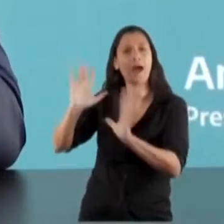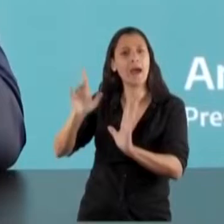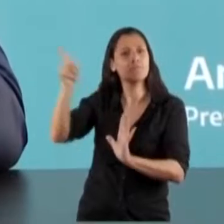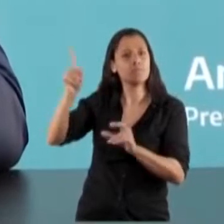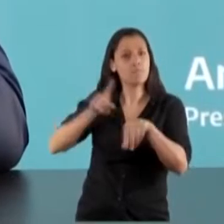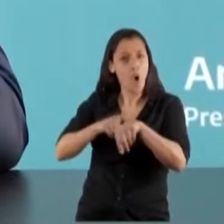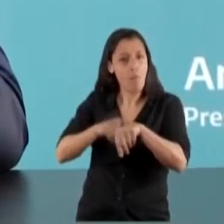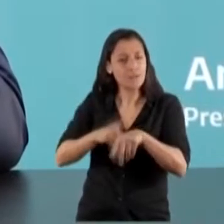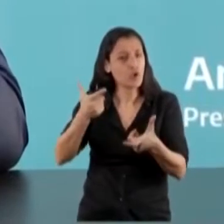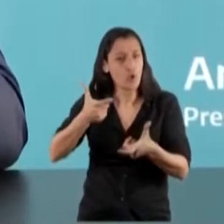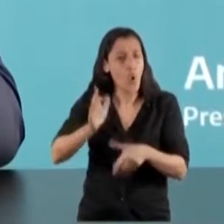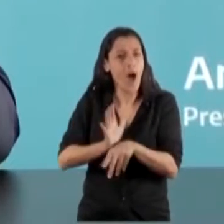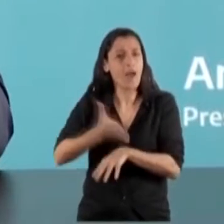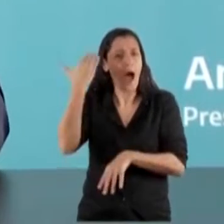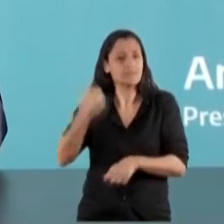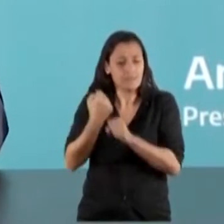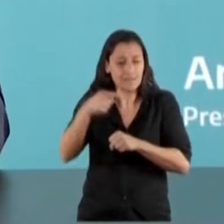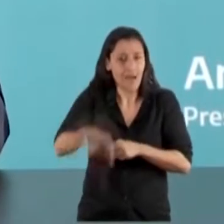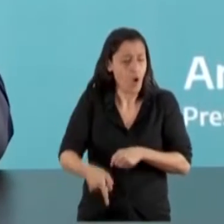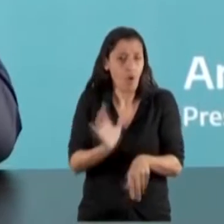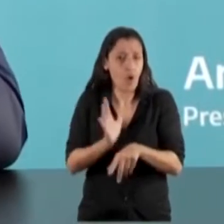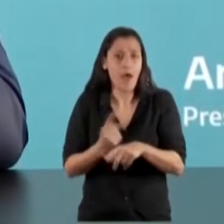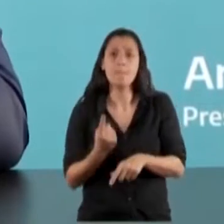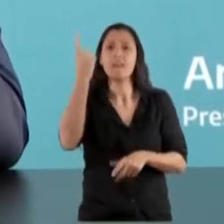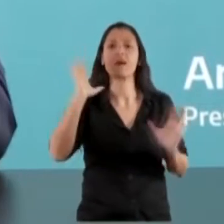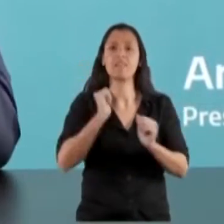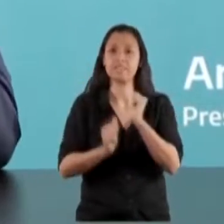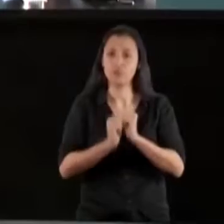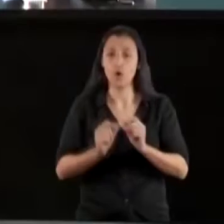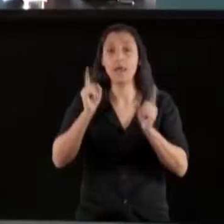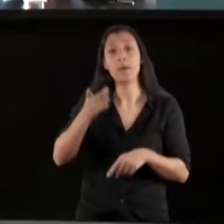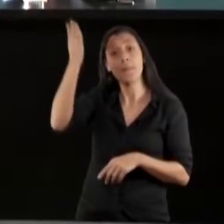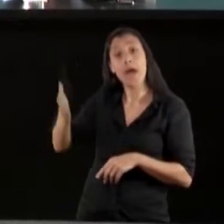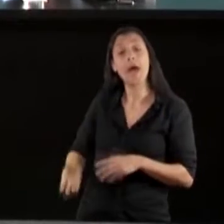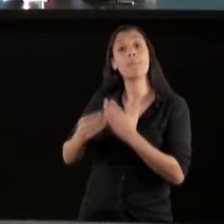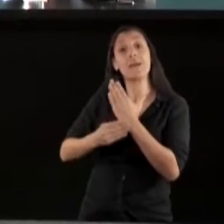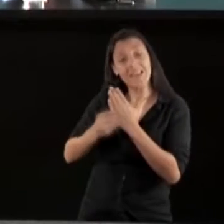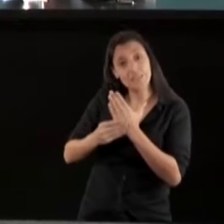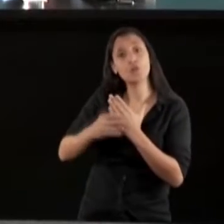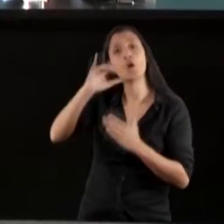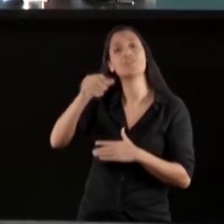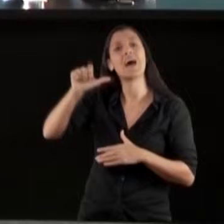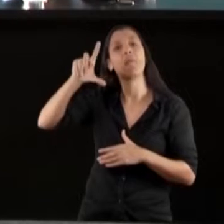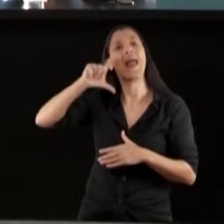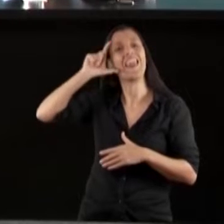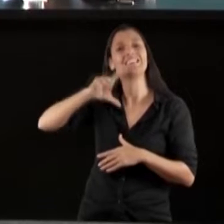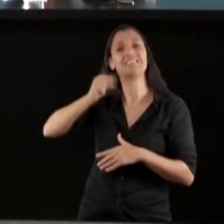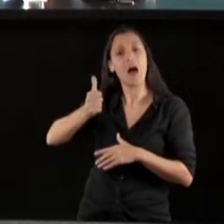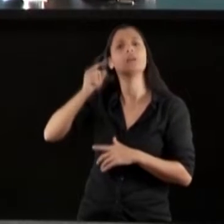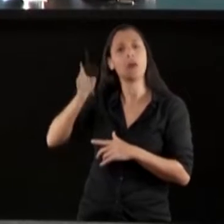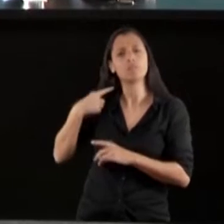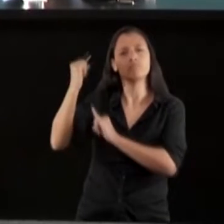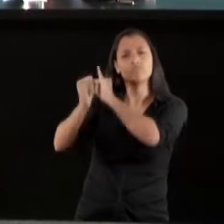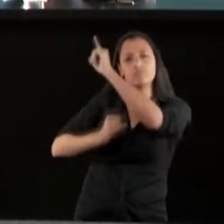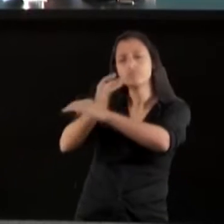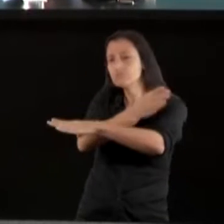para la Argentina. Y bueno, y después el Ministro Zabaleta también una exposición muy detallada de lo que